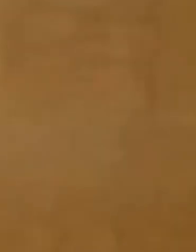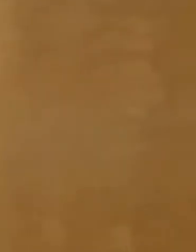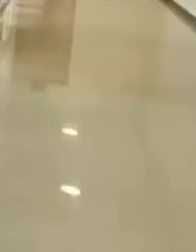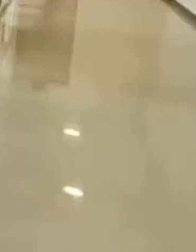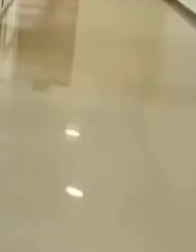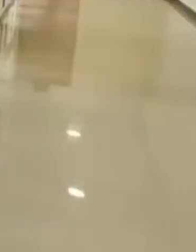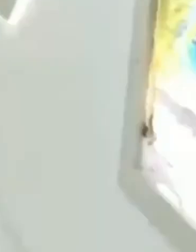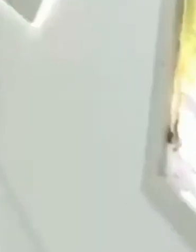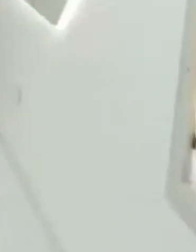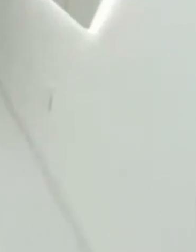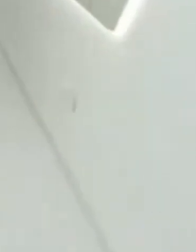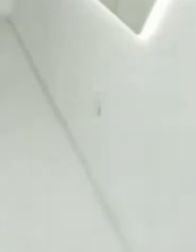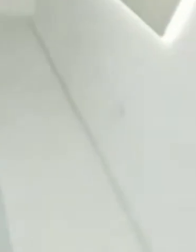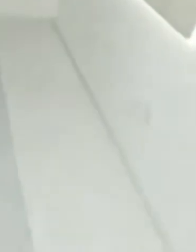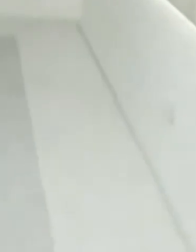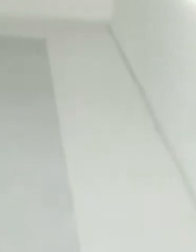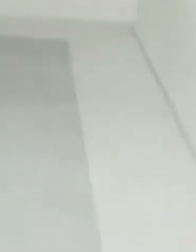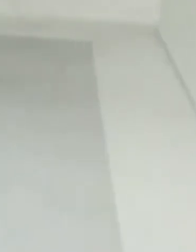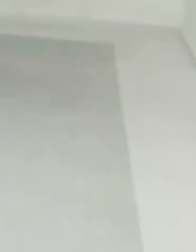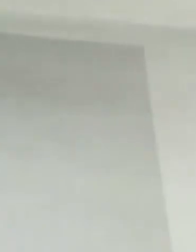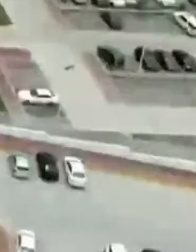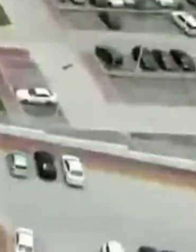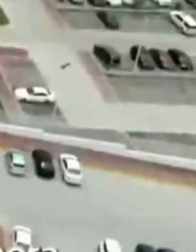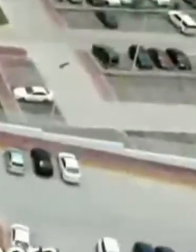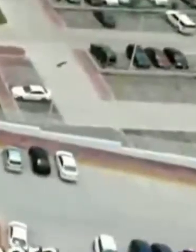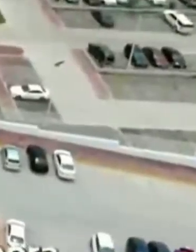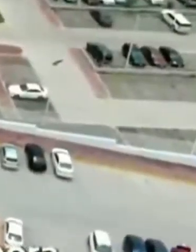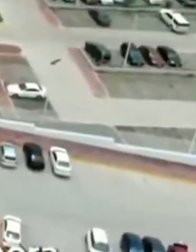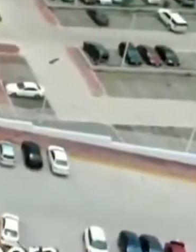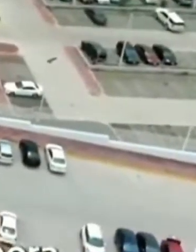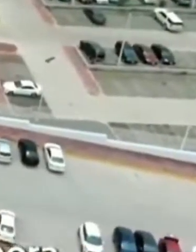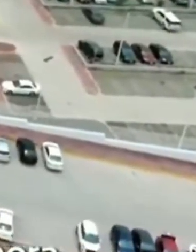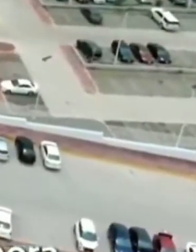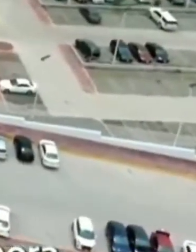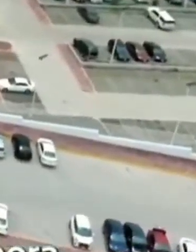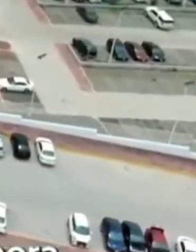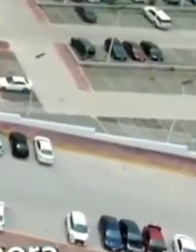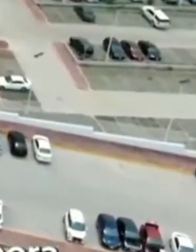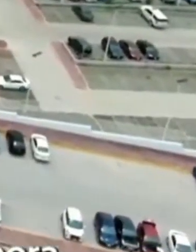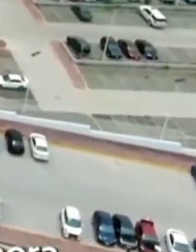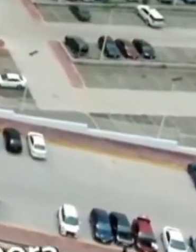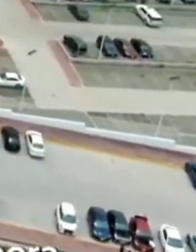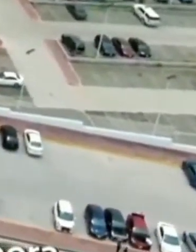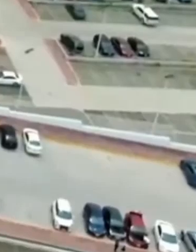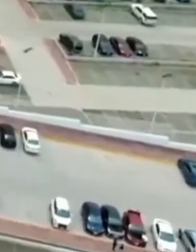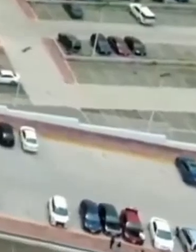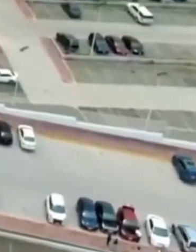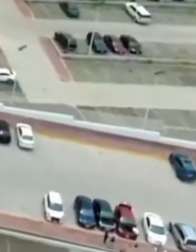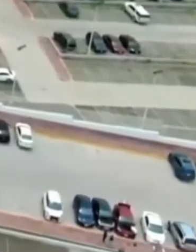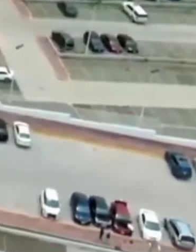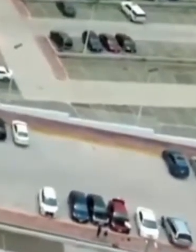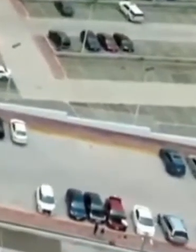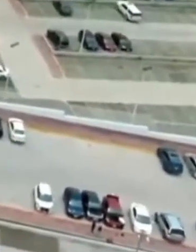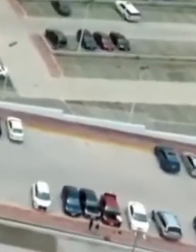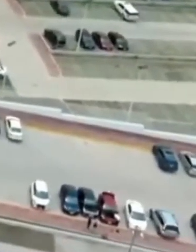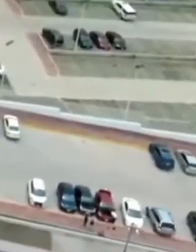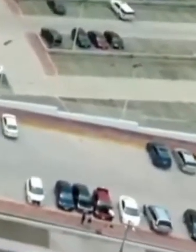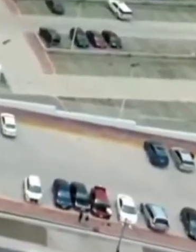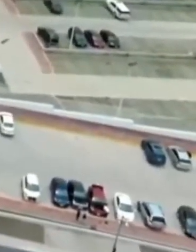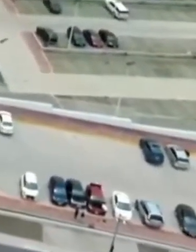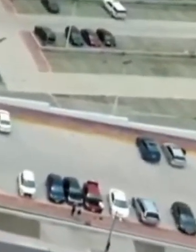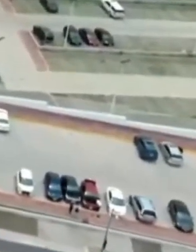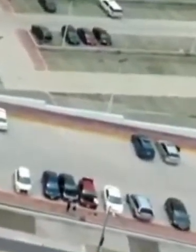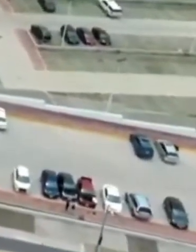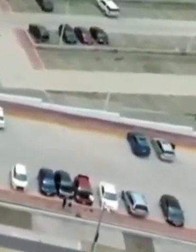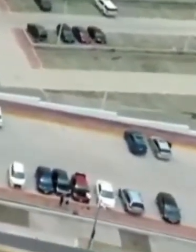generando 379 nuevas plazas. El futuro de la salud en Sinaloa es ahora. ¡Bienvenidos al nuevo Hospital General